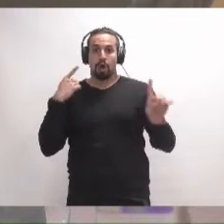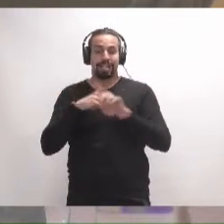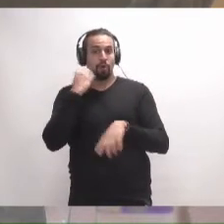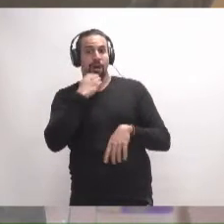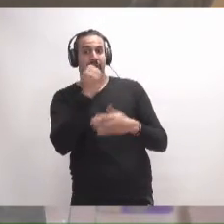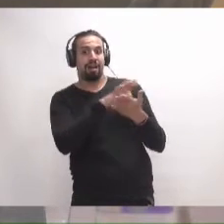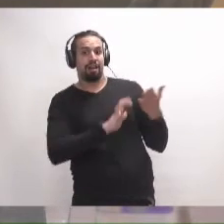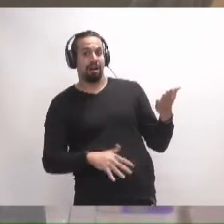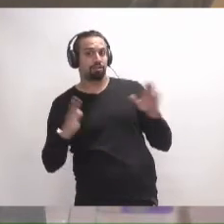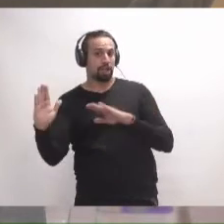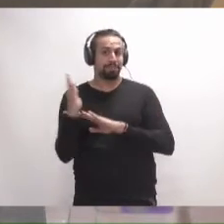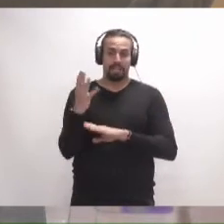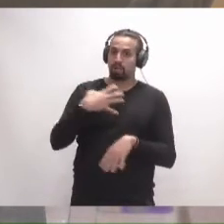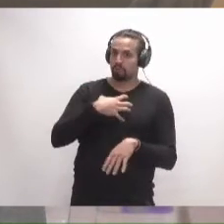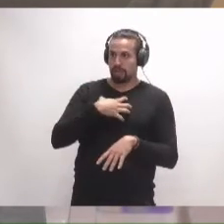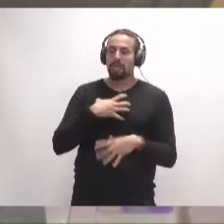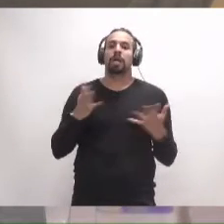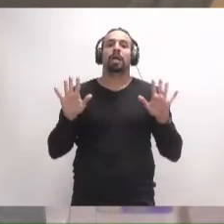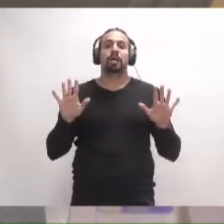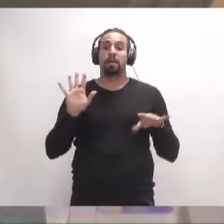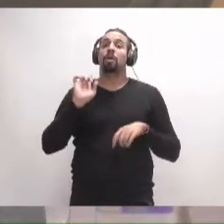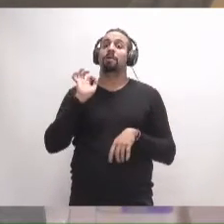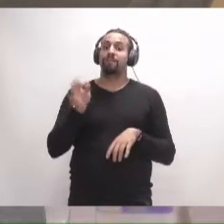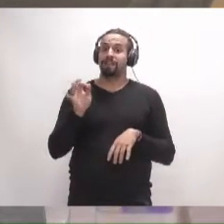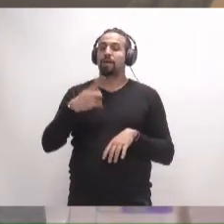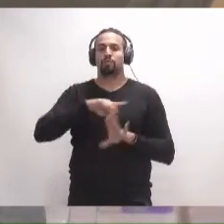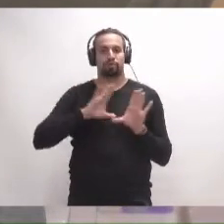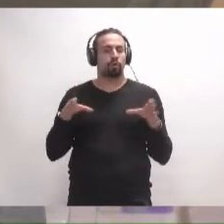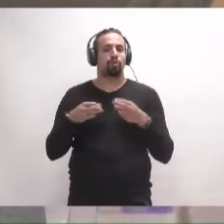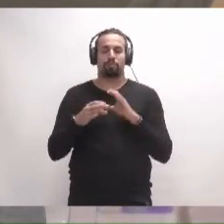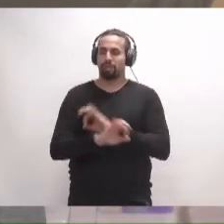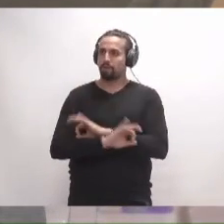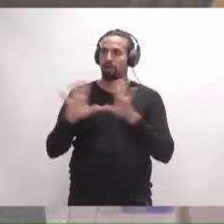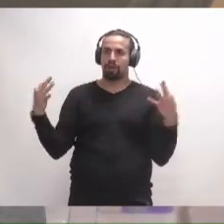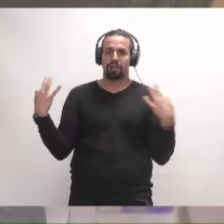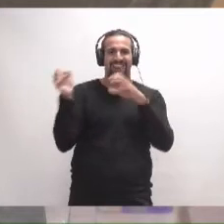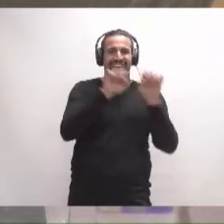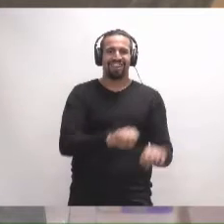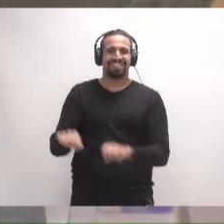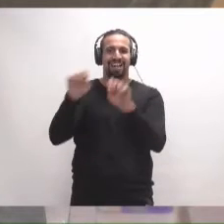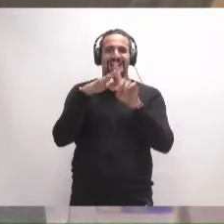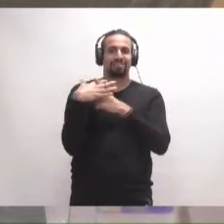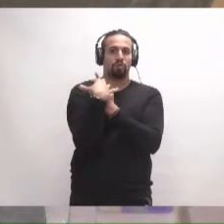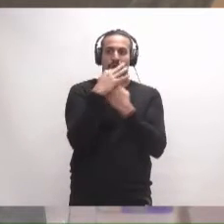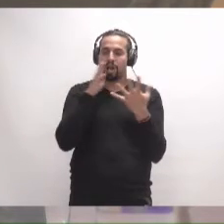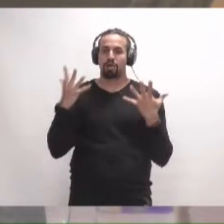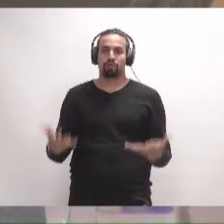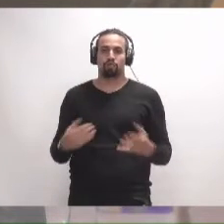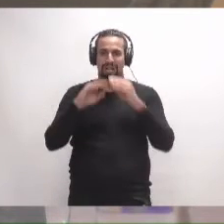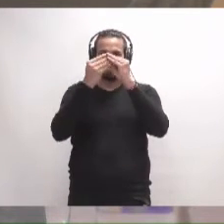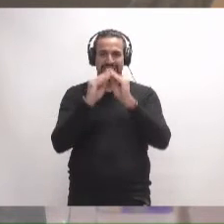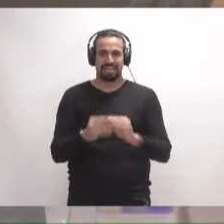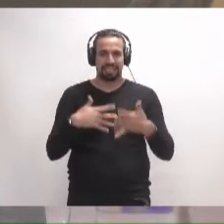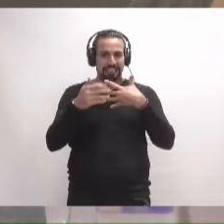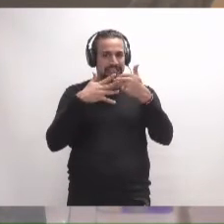alegaciones. Si bien desde nuestro grupo tenemos claro que la defensa de la situación que ha vivido el sector de la artesanía,